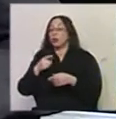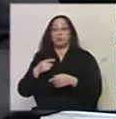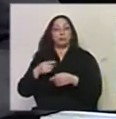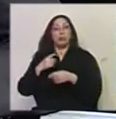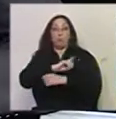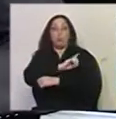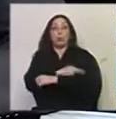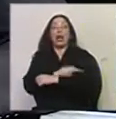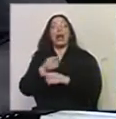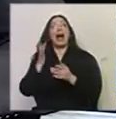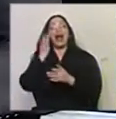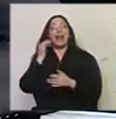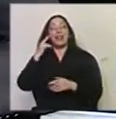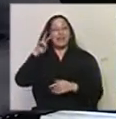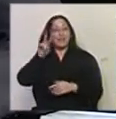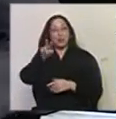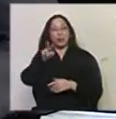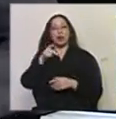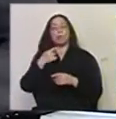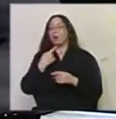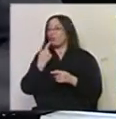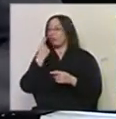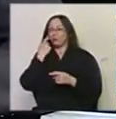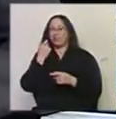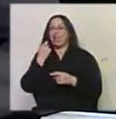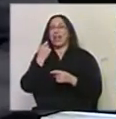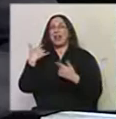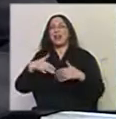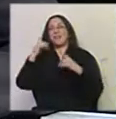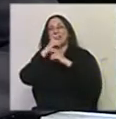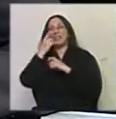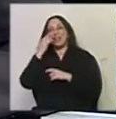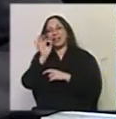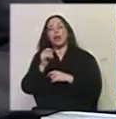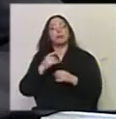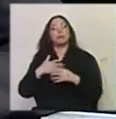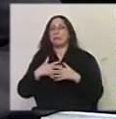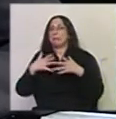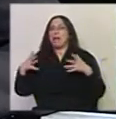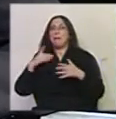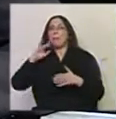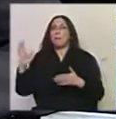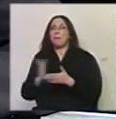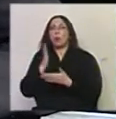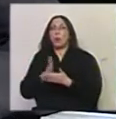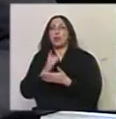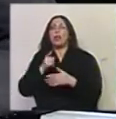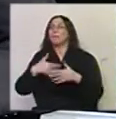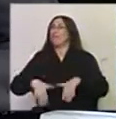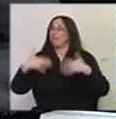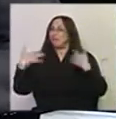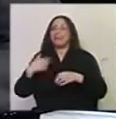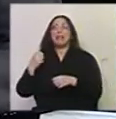Las artes visuales, que a veces nos cuesta identificarlas, pero Uruguay es un enorme productor de artes visuales, un país de enorme